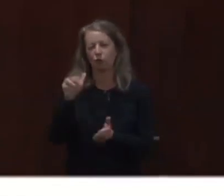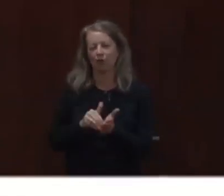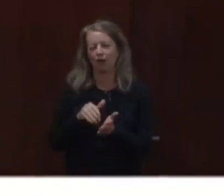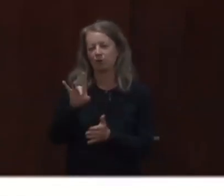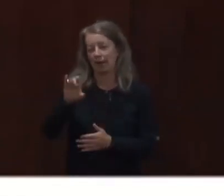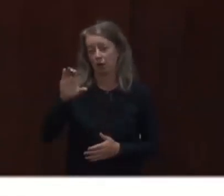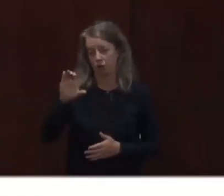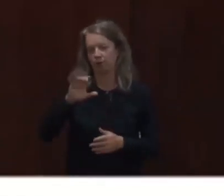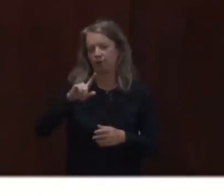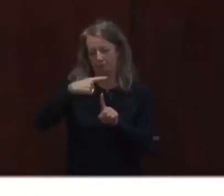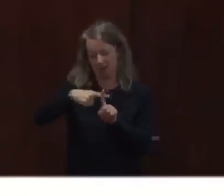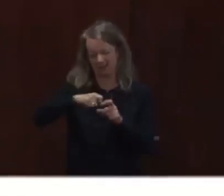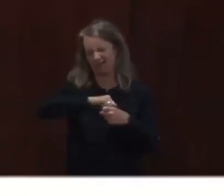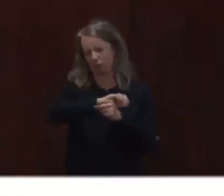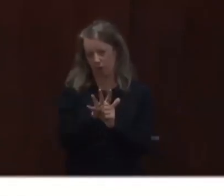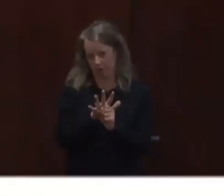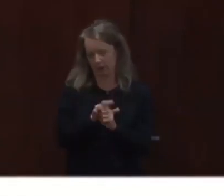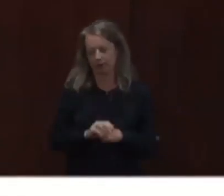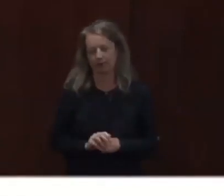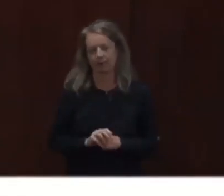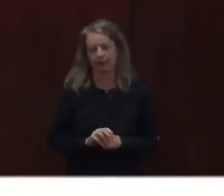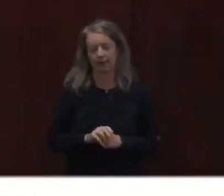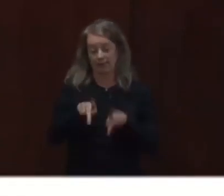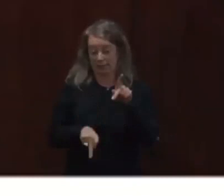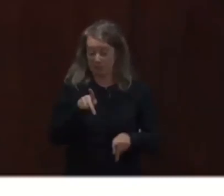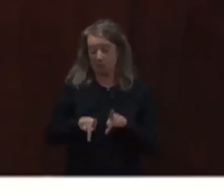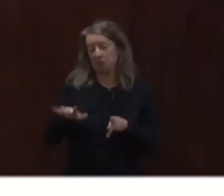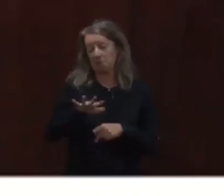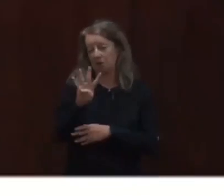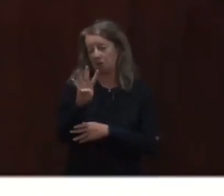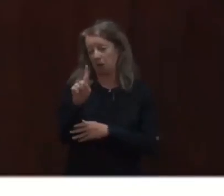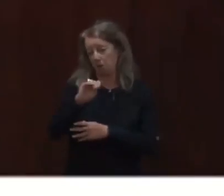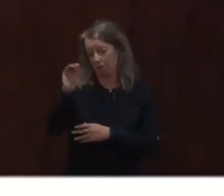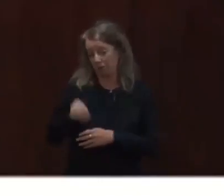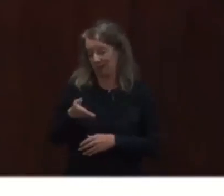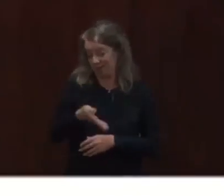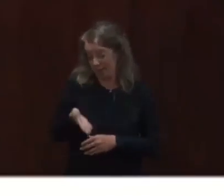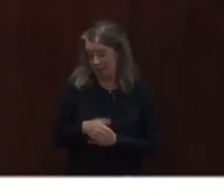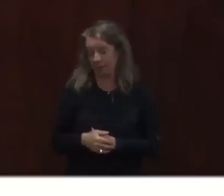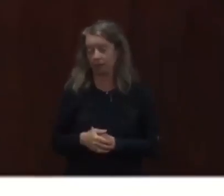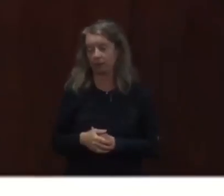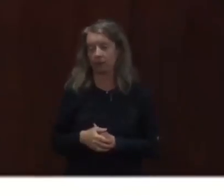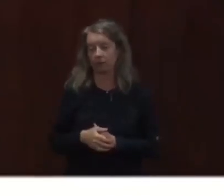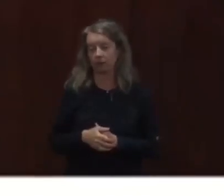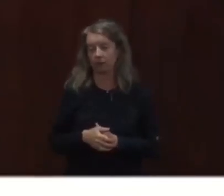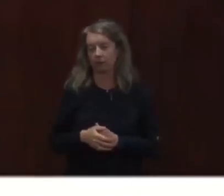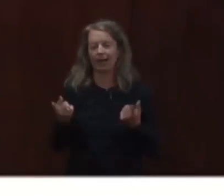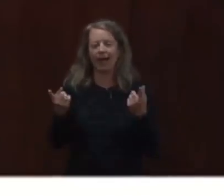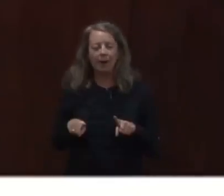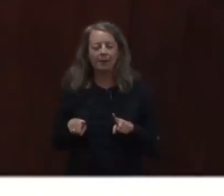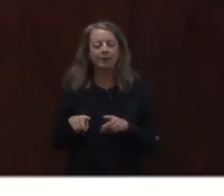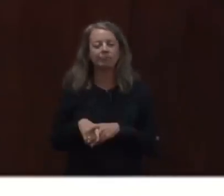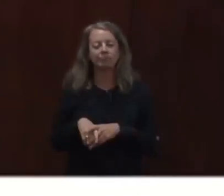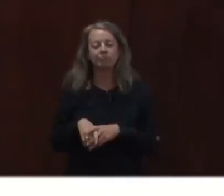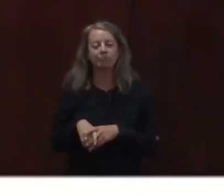personas a partir de 25 años. Verán aquí que hay información adicional